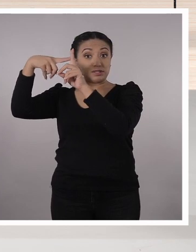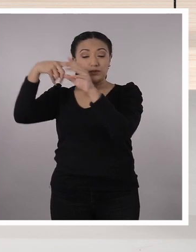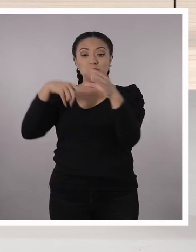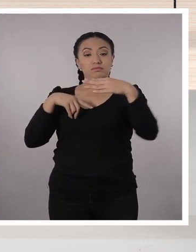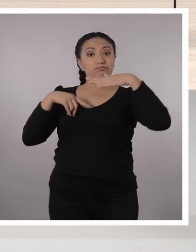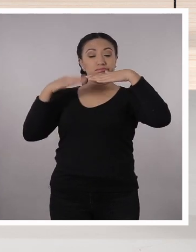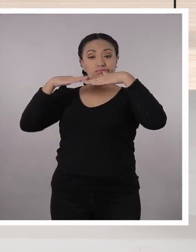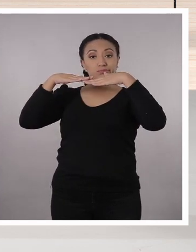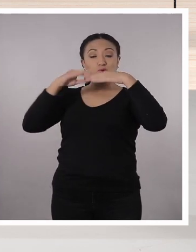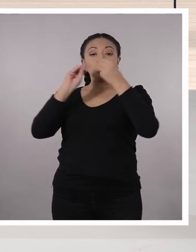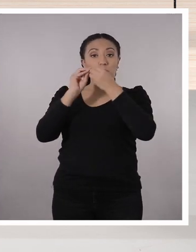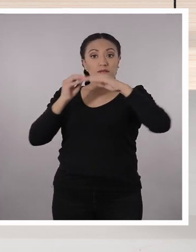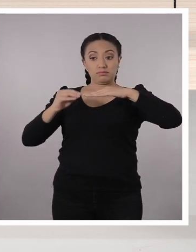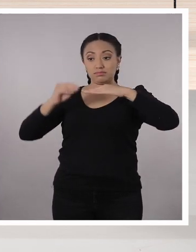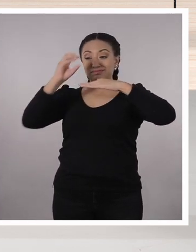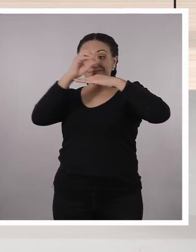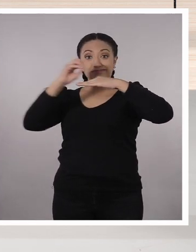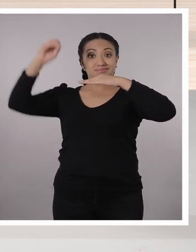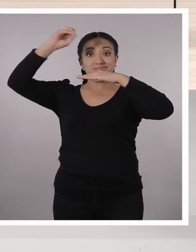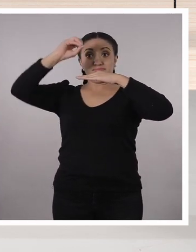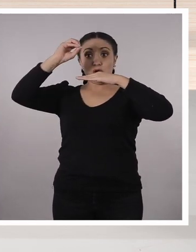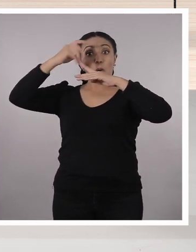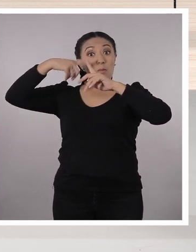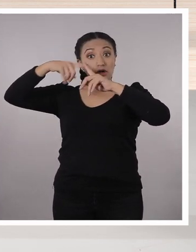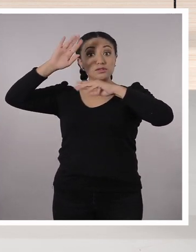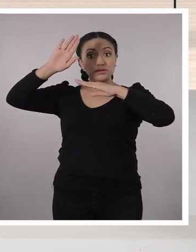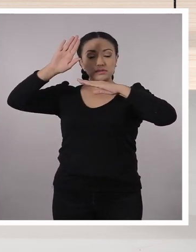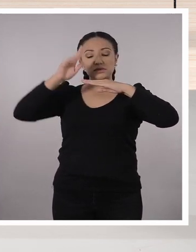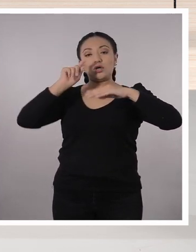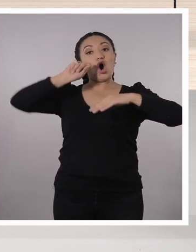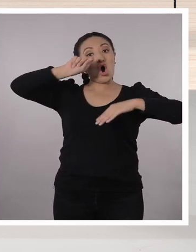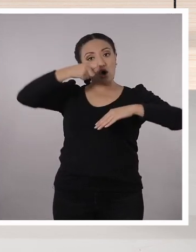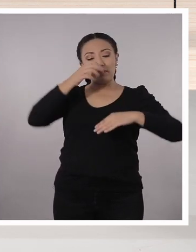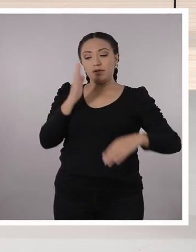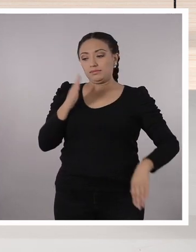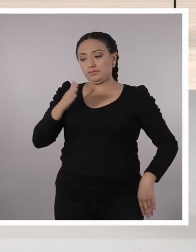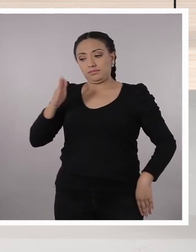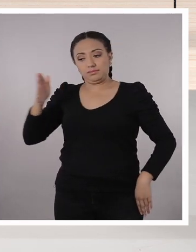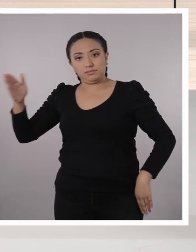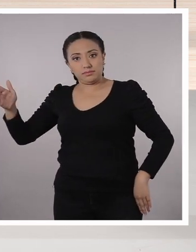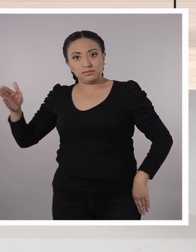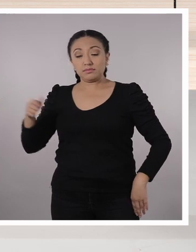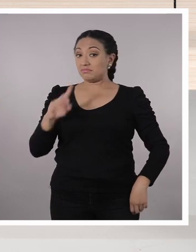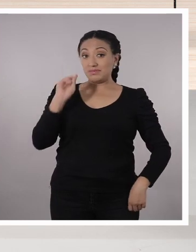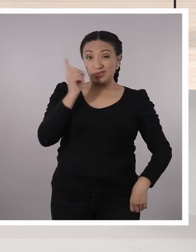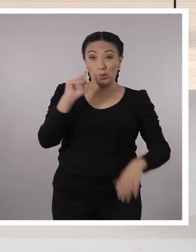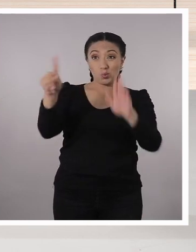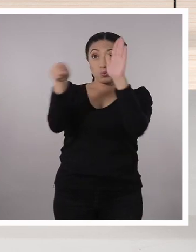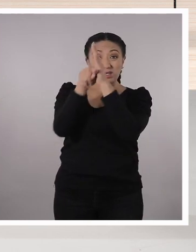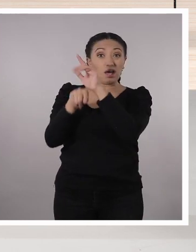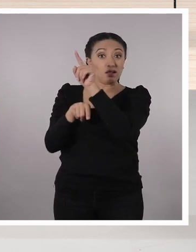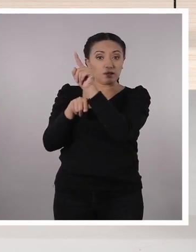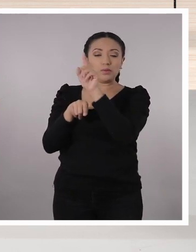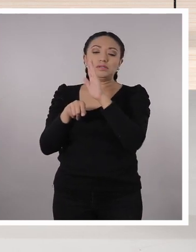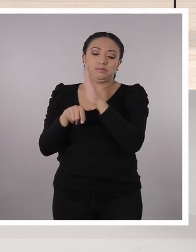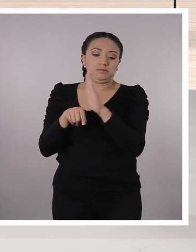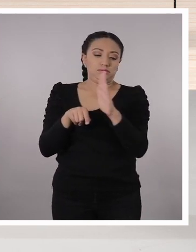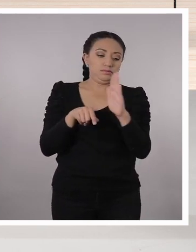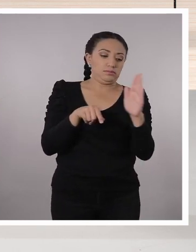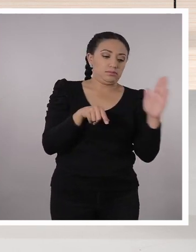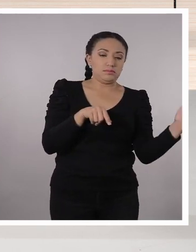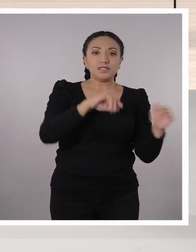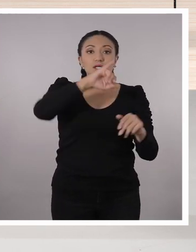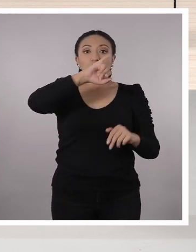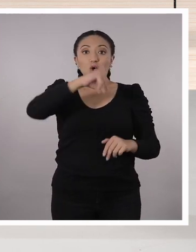es positivo, ¿sí? La coma voy a moverlo hacia la derecha. Si es negativo, en cambio, voy a moverlo a la izquierda.